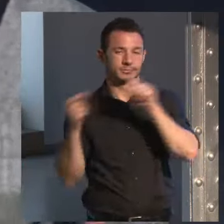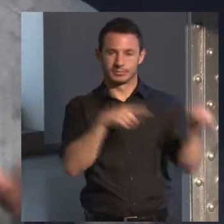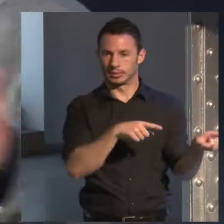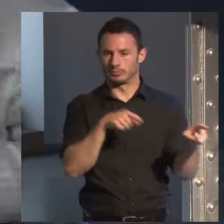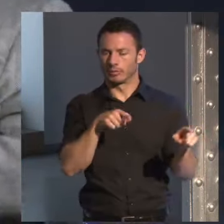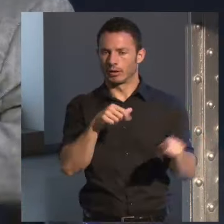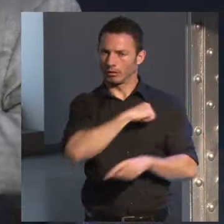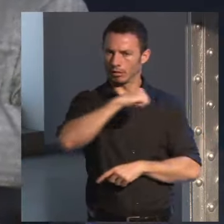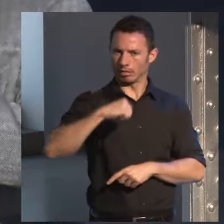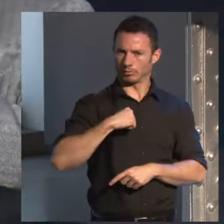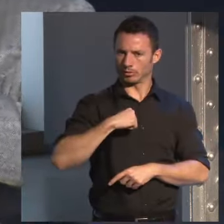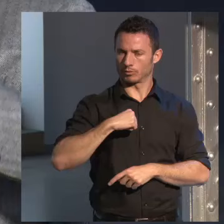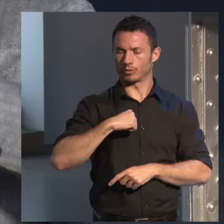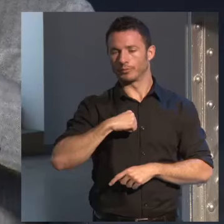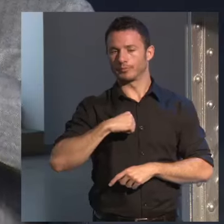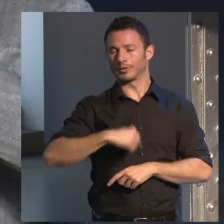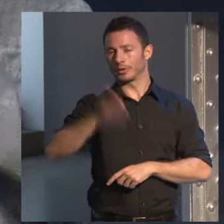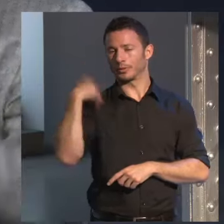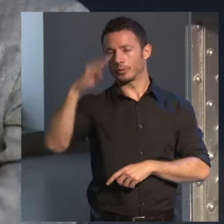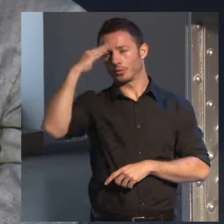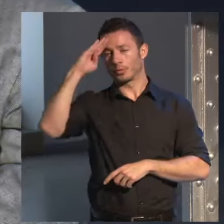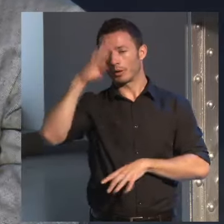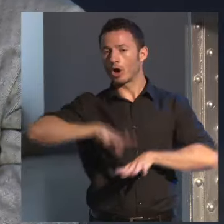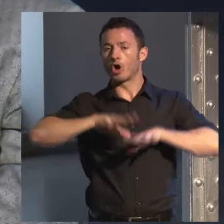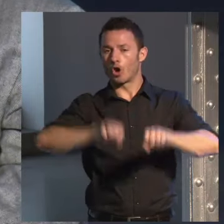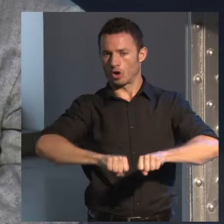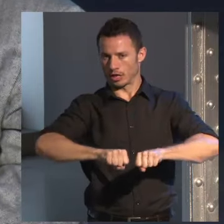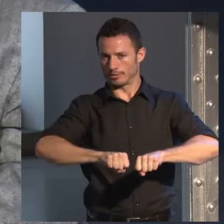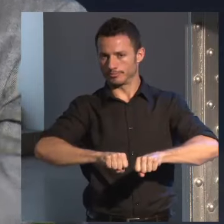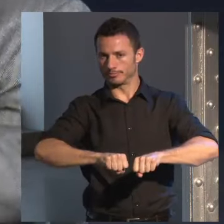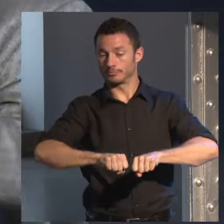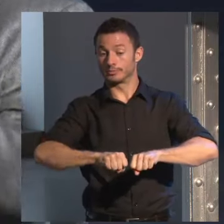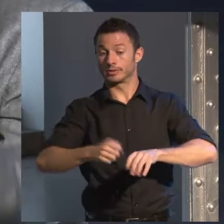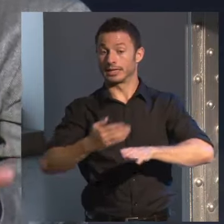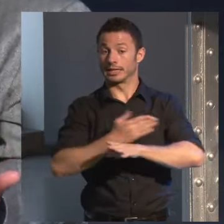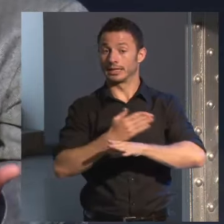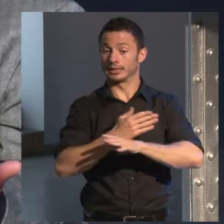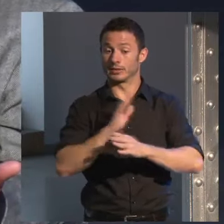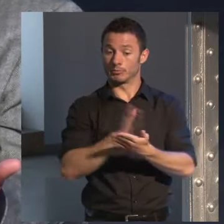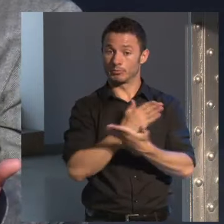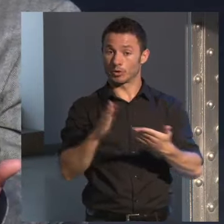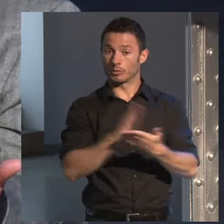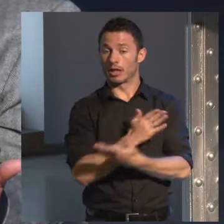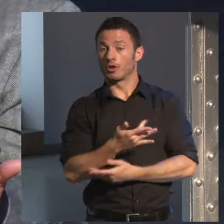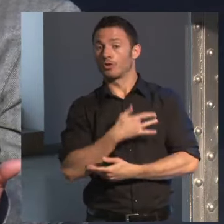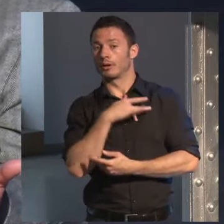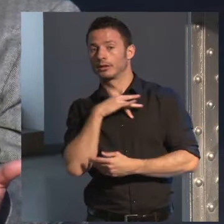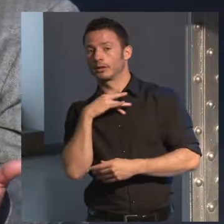colonia en Cuba había escrito el gran poema del romanticismo